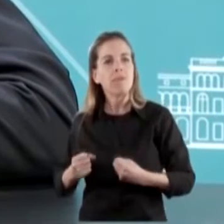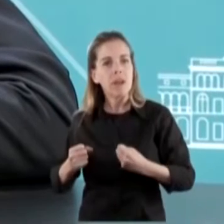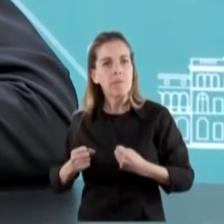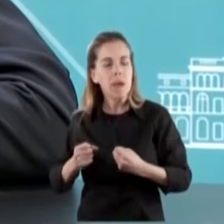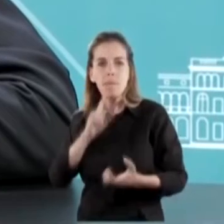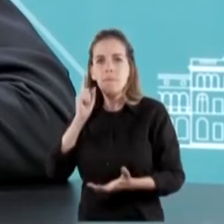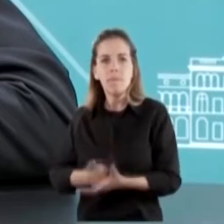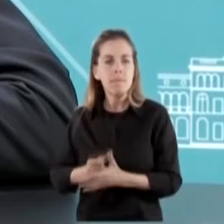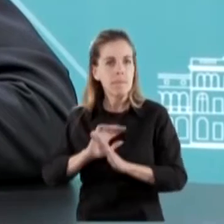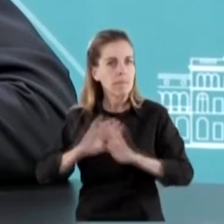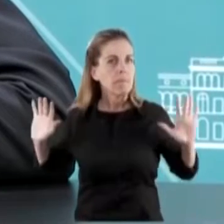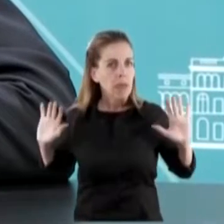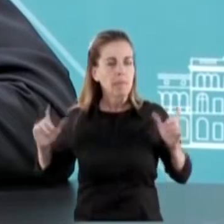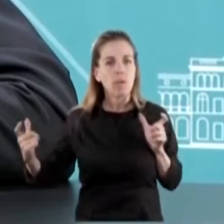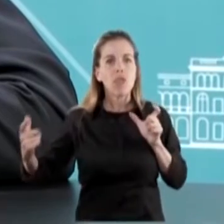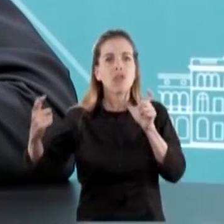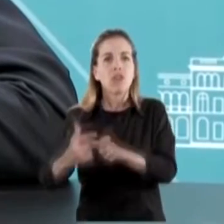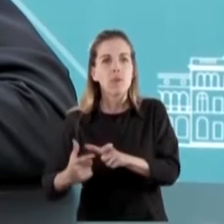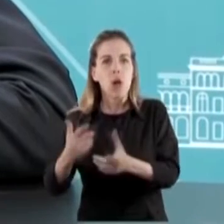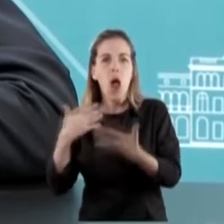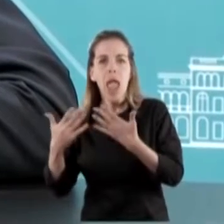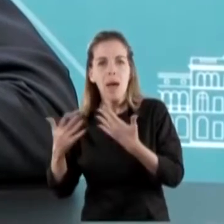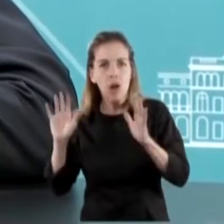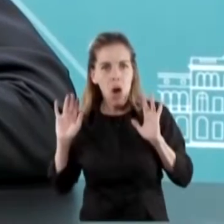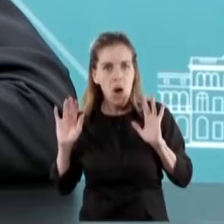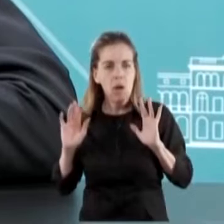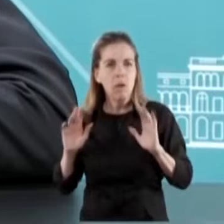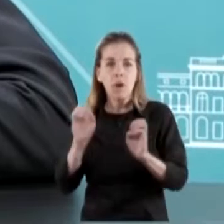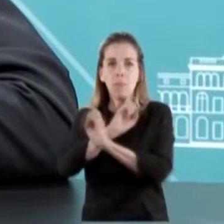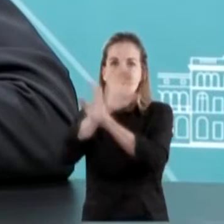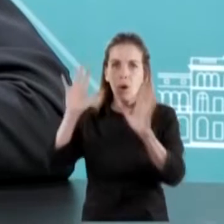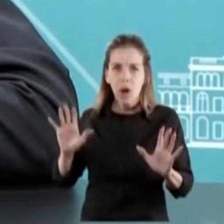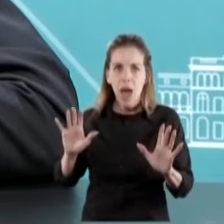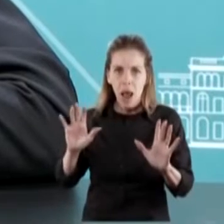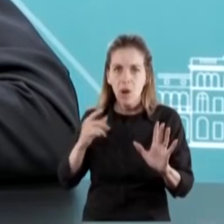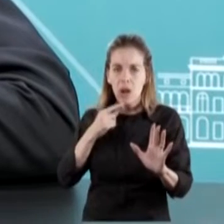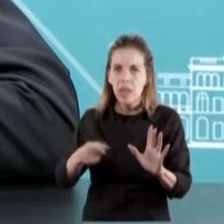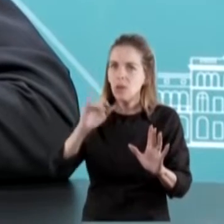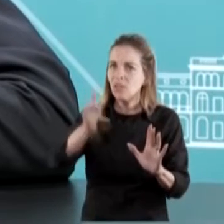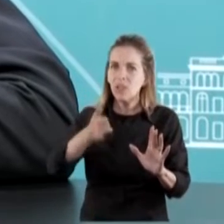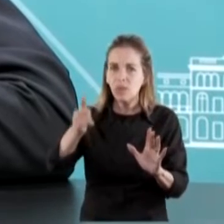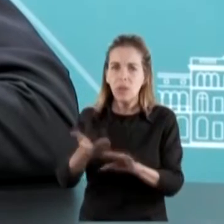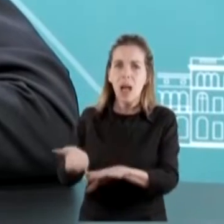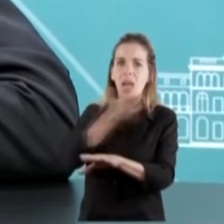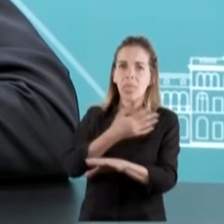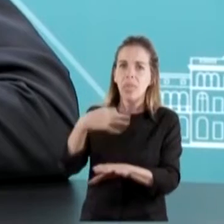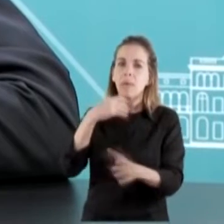determinante, en el sentido de que no hay posibilidad de obviar la negociación,